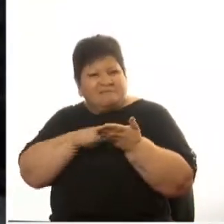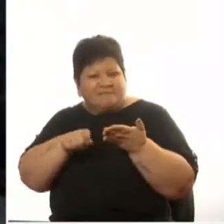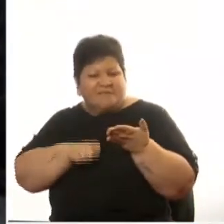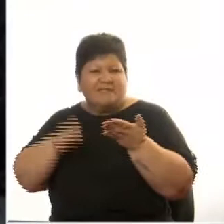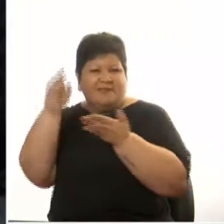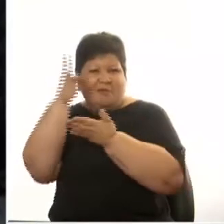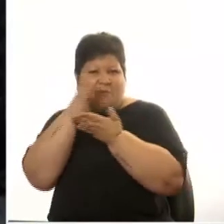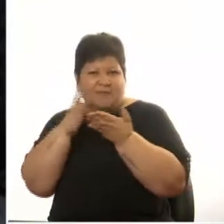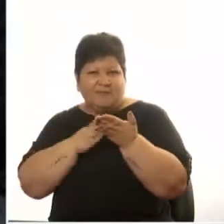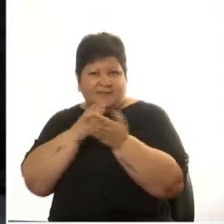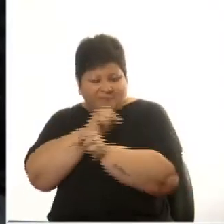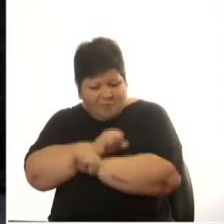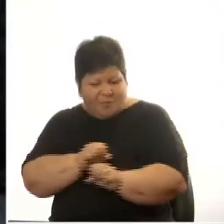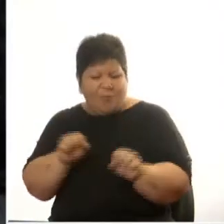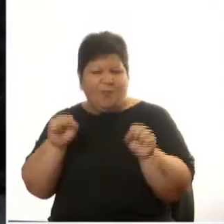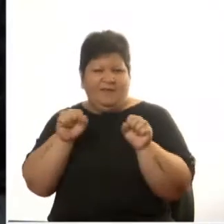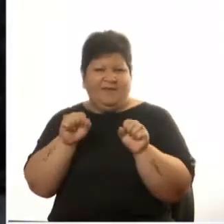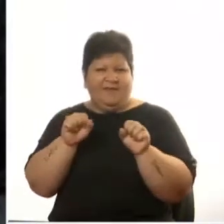Ana Frank